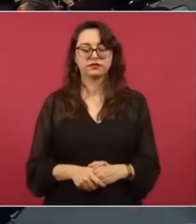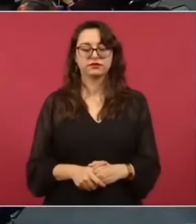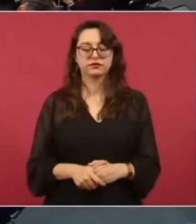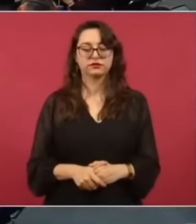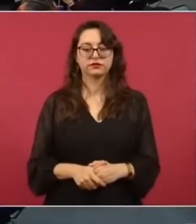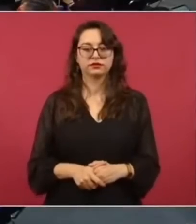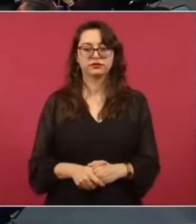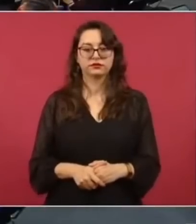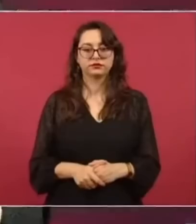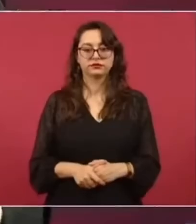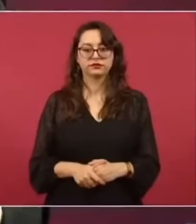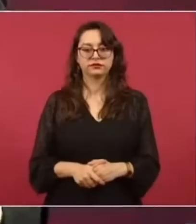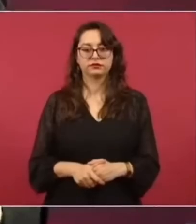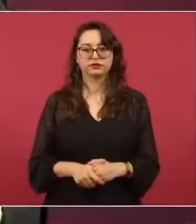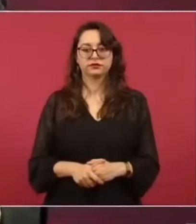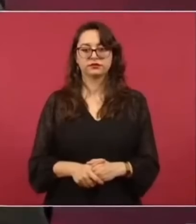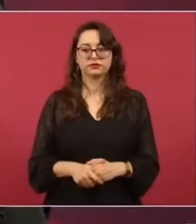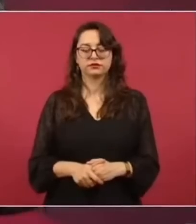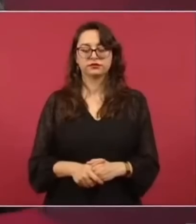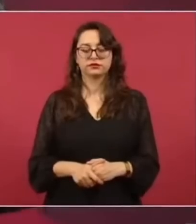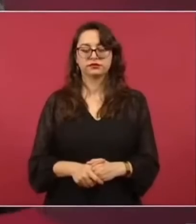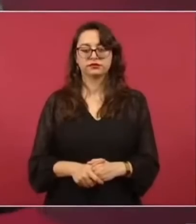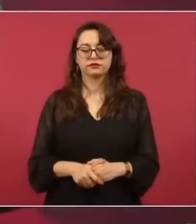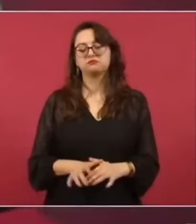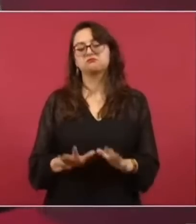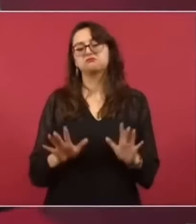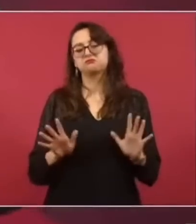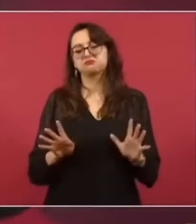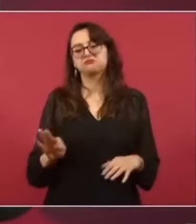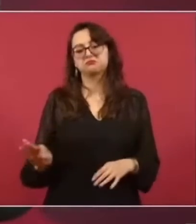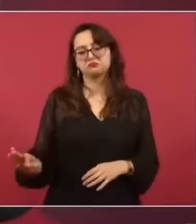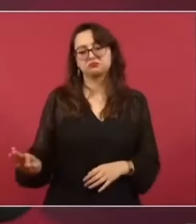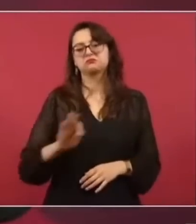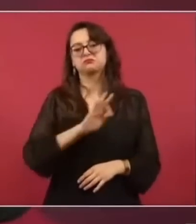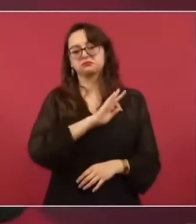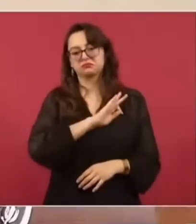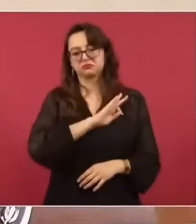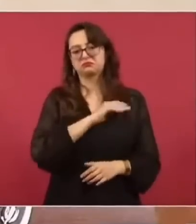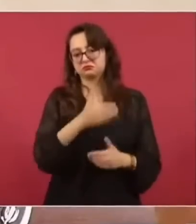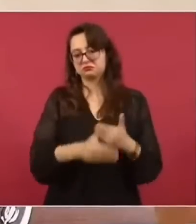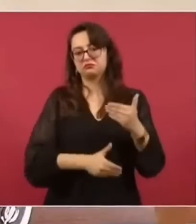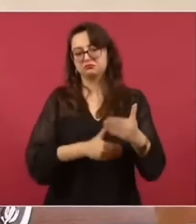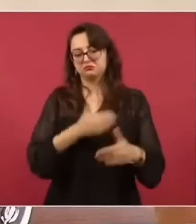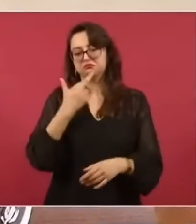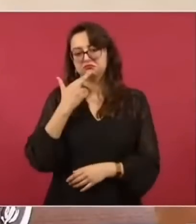pero yo tengo mucha fe de que las cosas van a mejorar